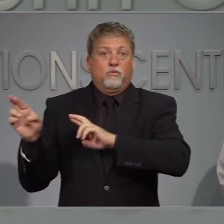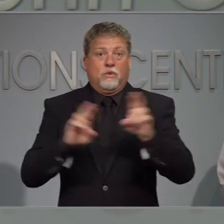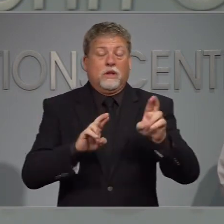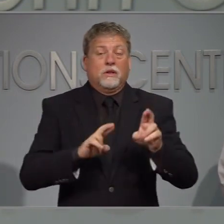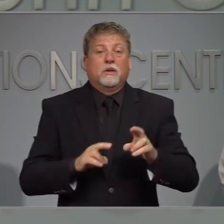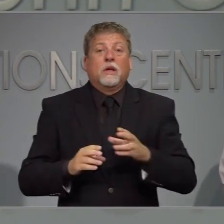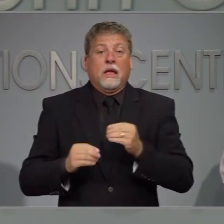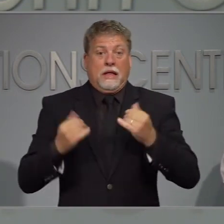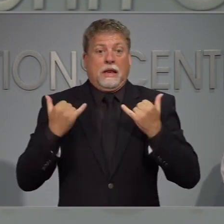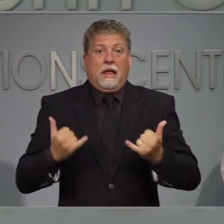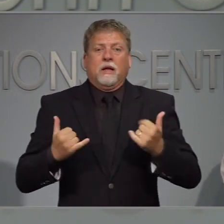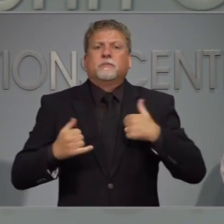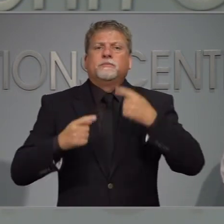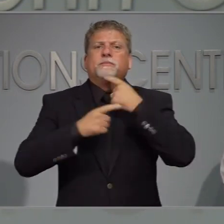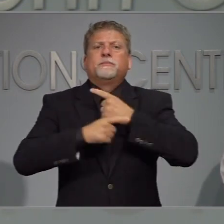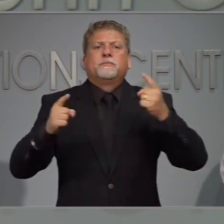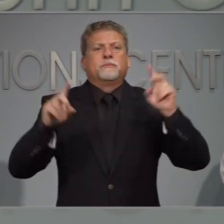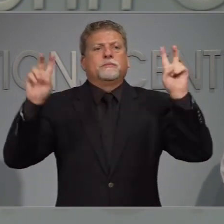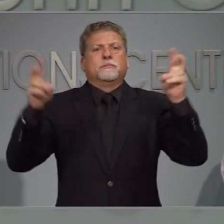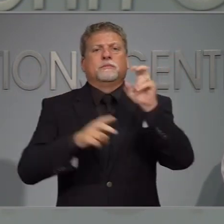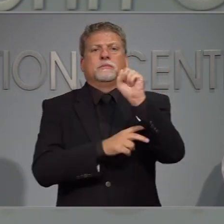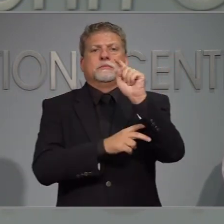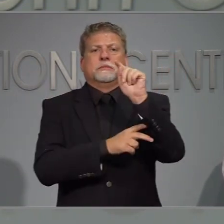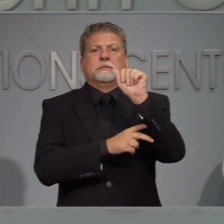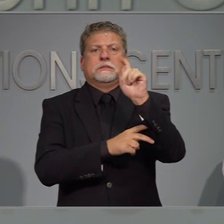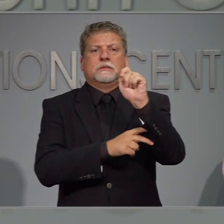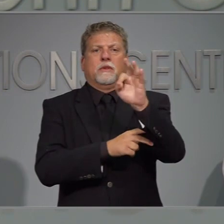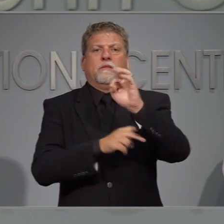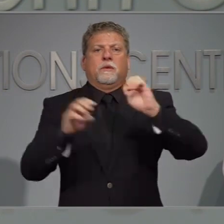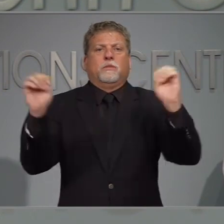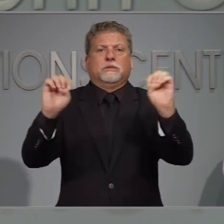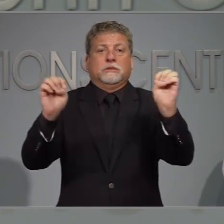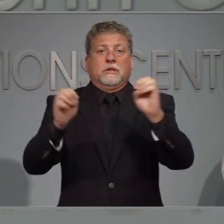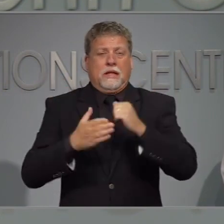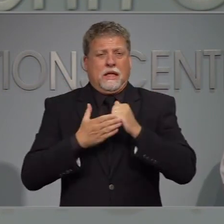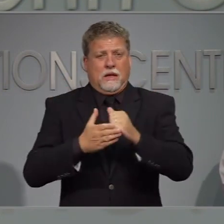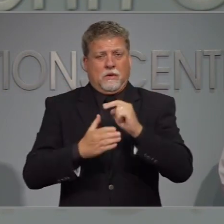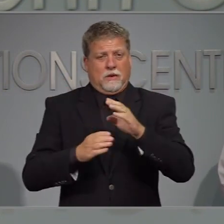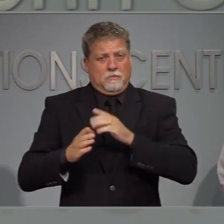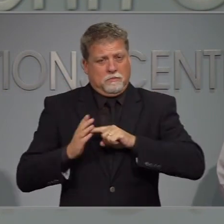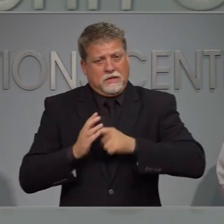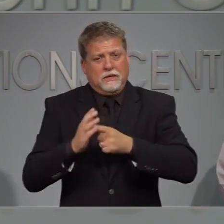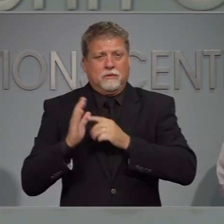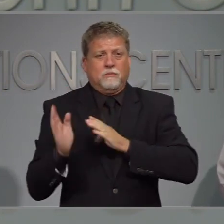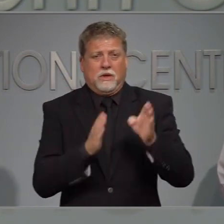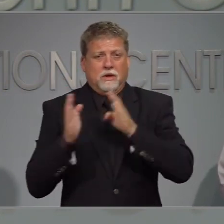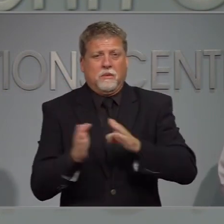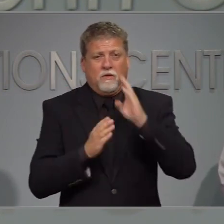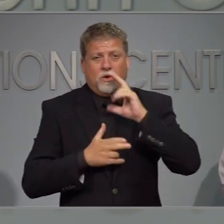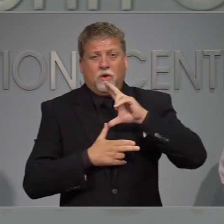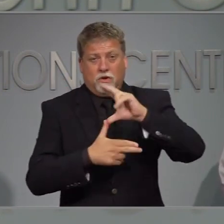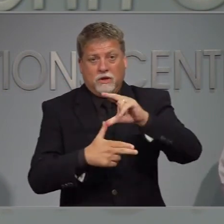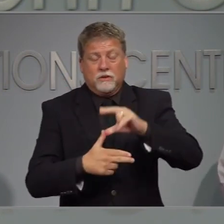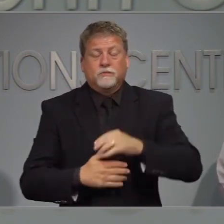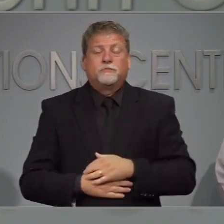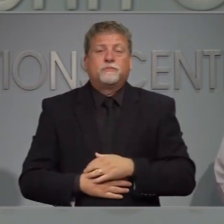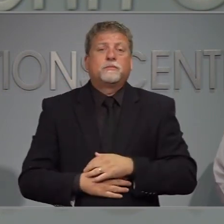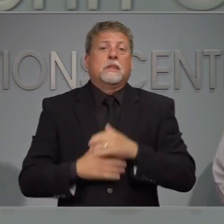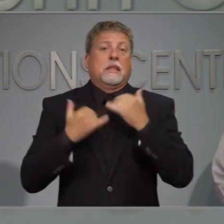día de hoy he declarado un estado de emergencia para ayudar a preparar este estado. Por favor